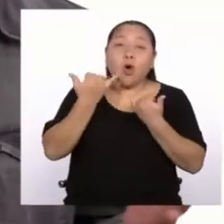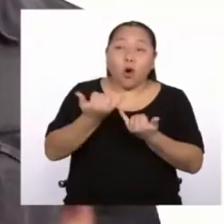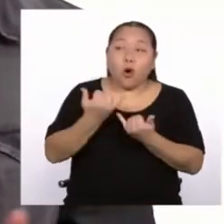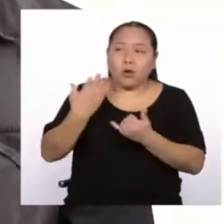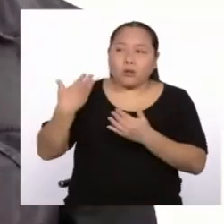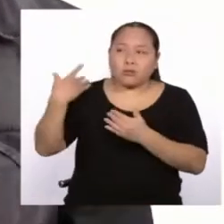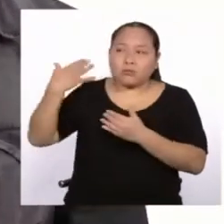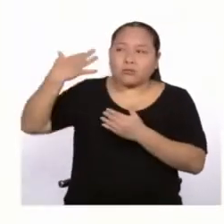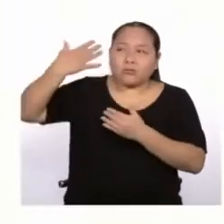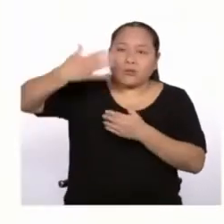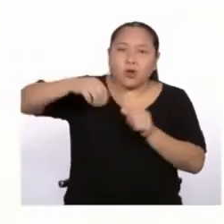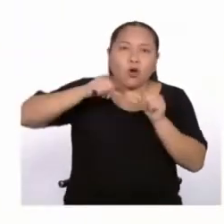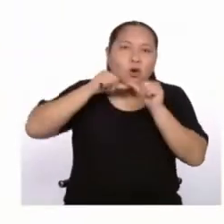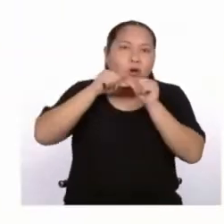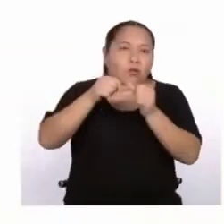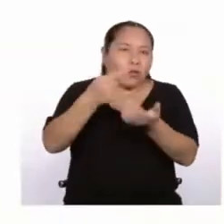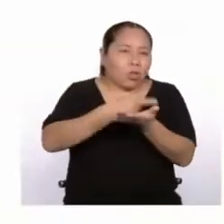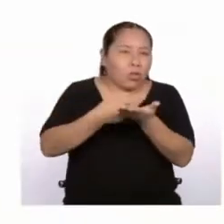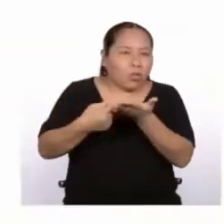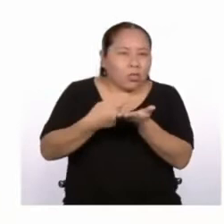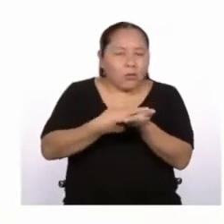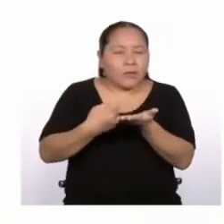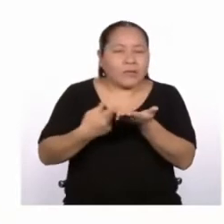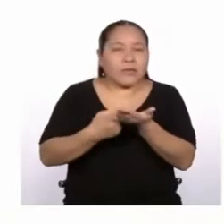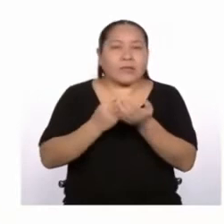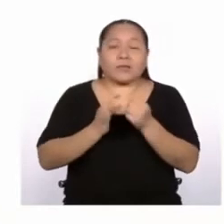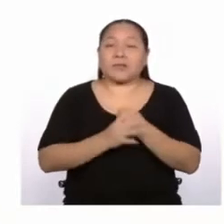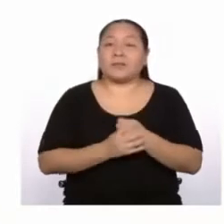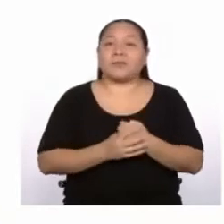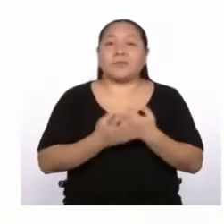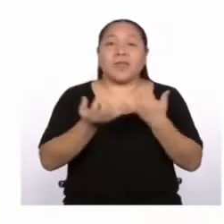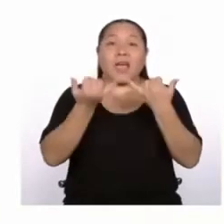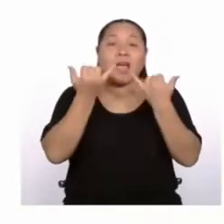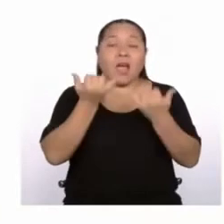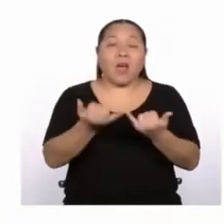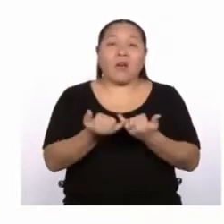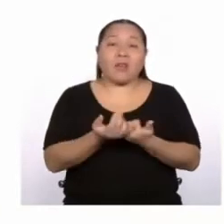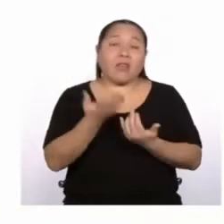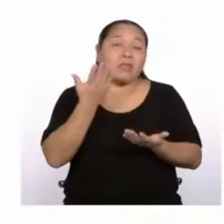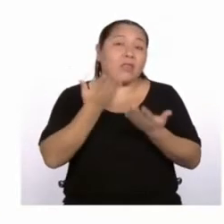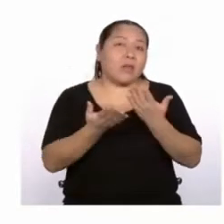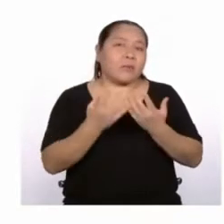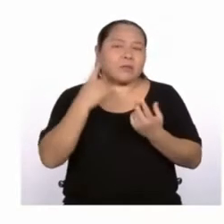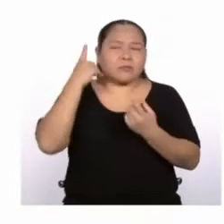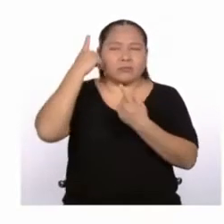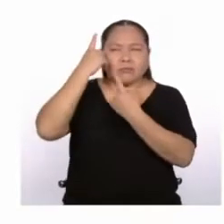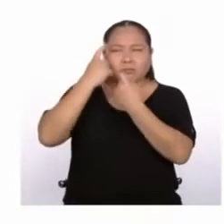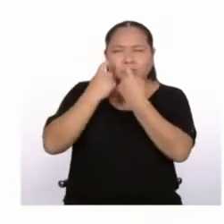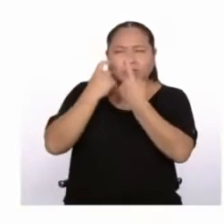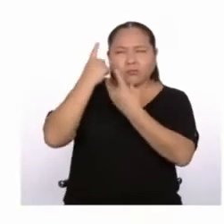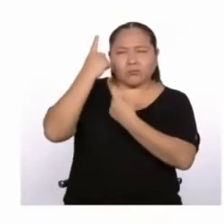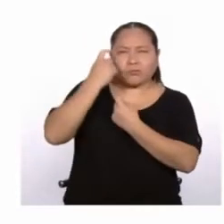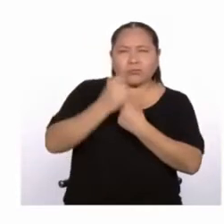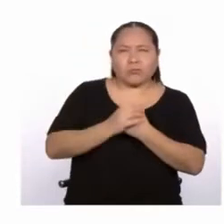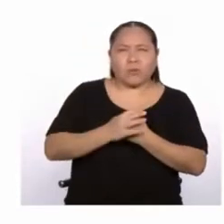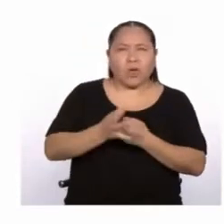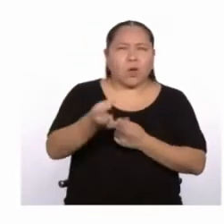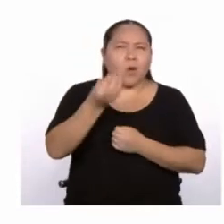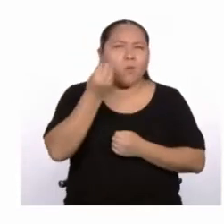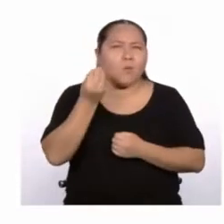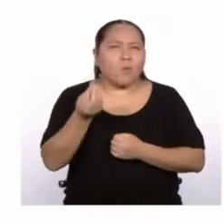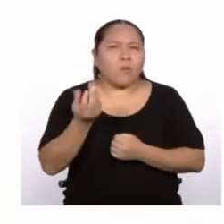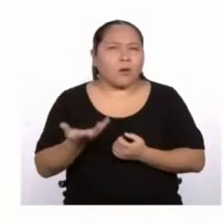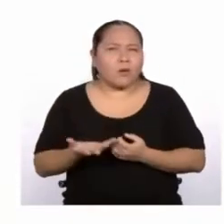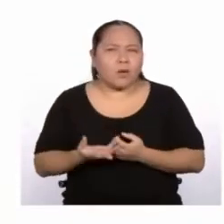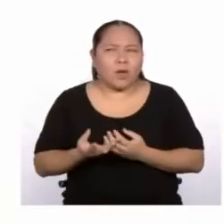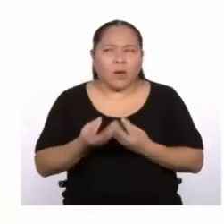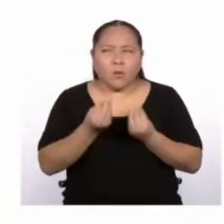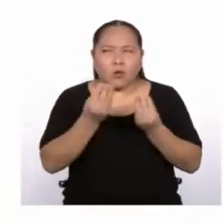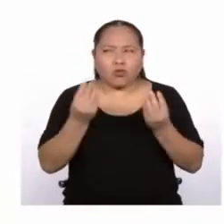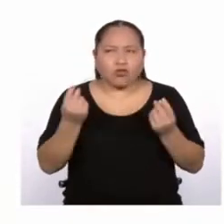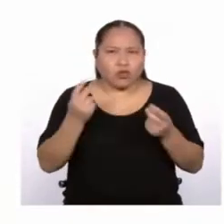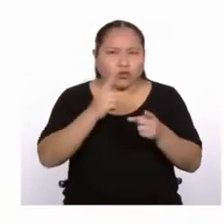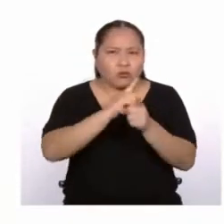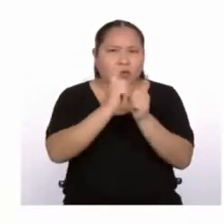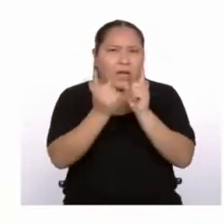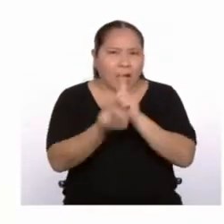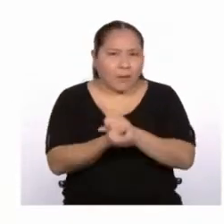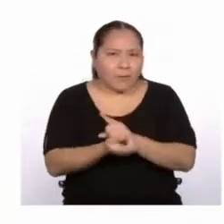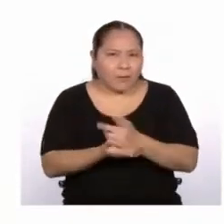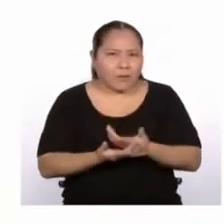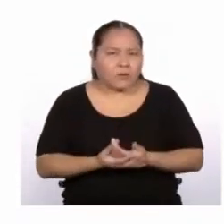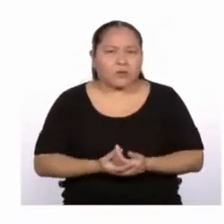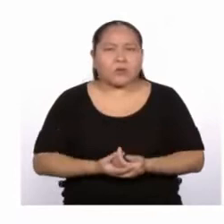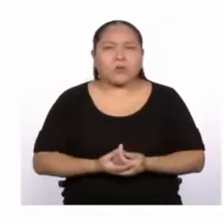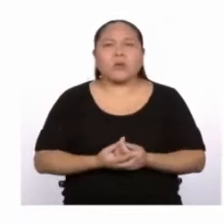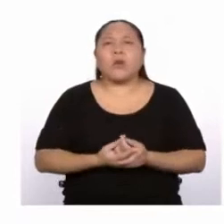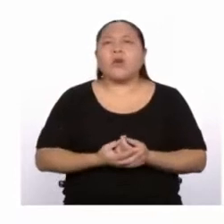tema de debate. Ahora, quizá nos estamos preguntando, ¿por qué se dieron tantos cambios? Y sobre todo,